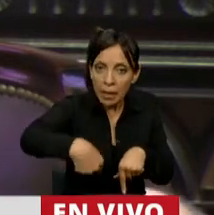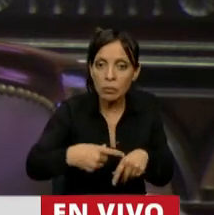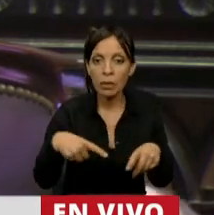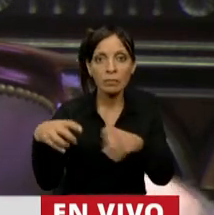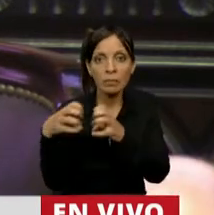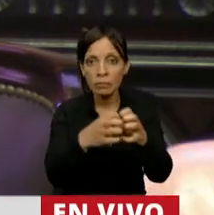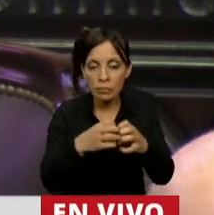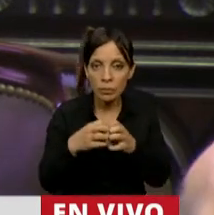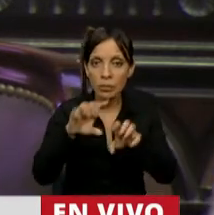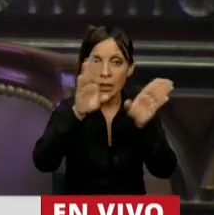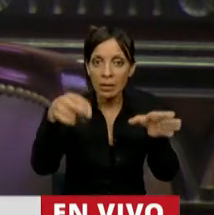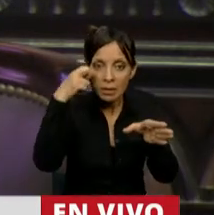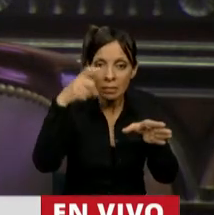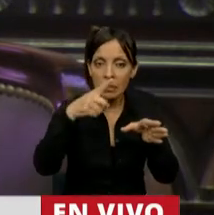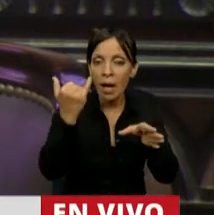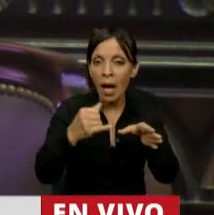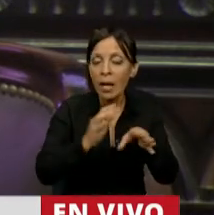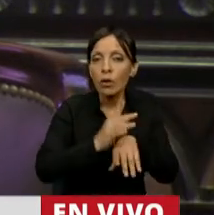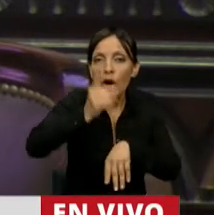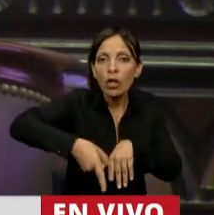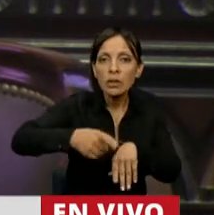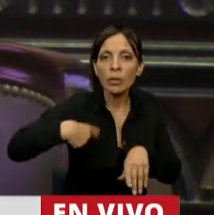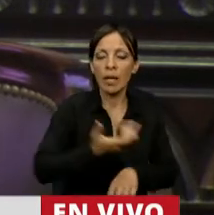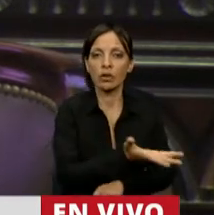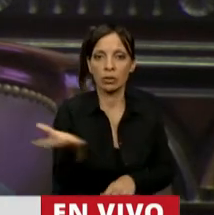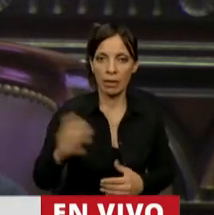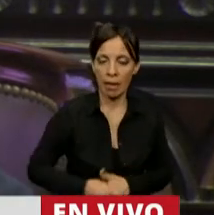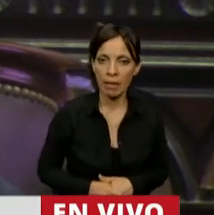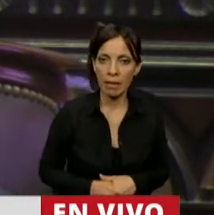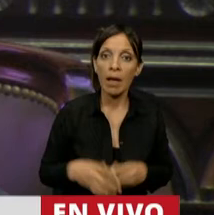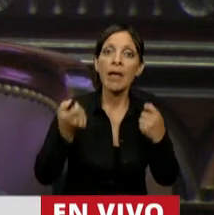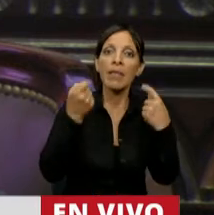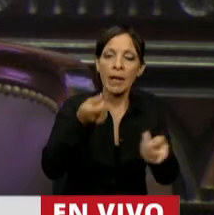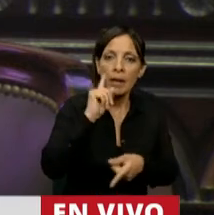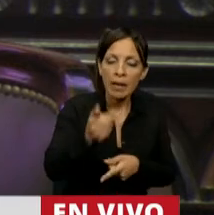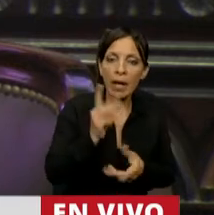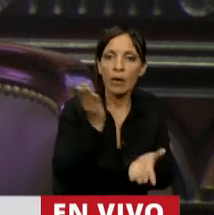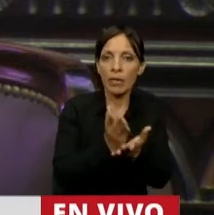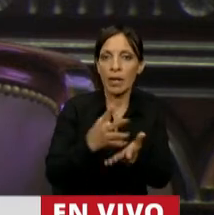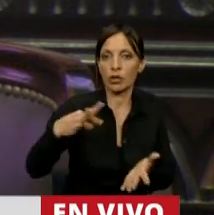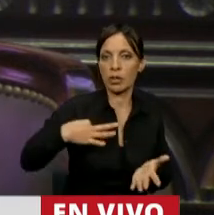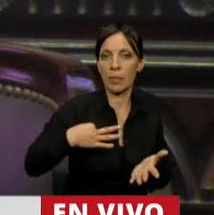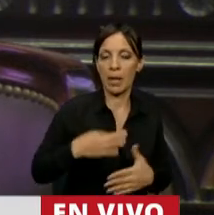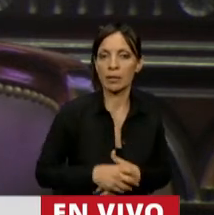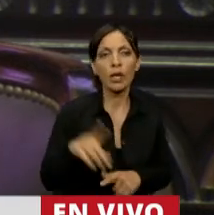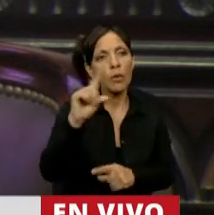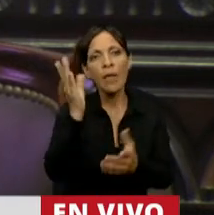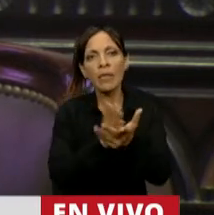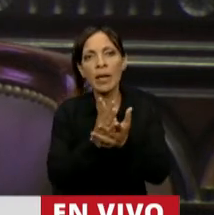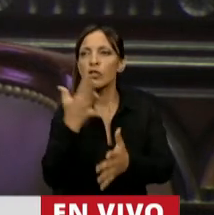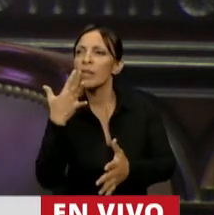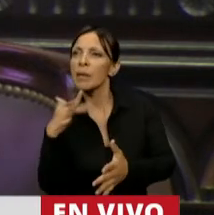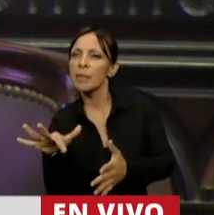Diputados repercuten socialmente y ponen en riesgo los derechos ciudadanos. No ponen en riesgo la